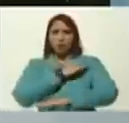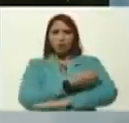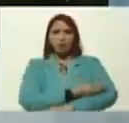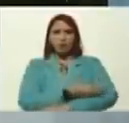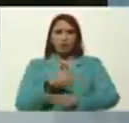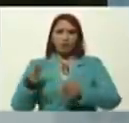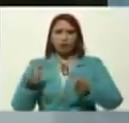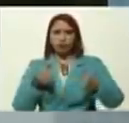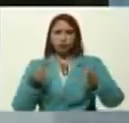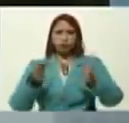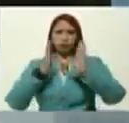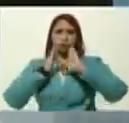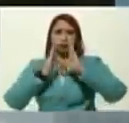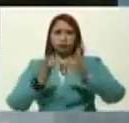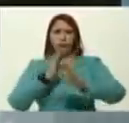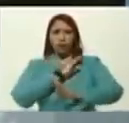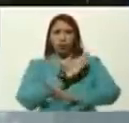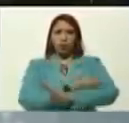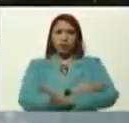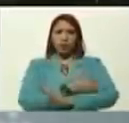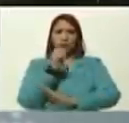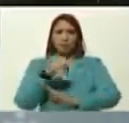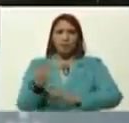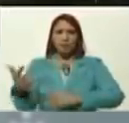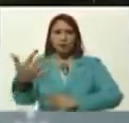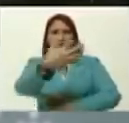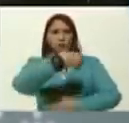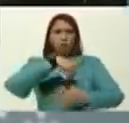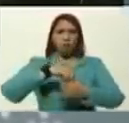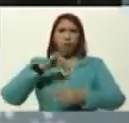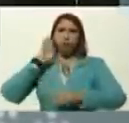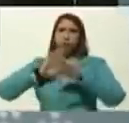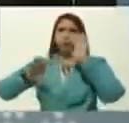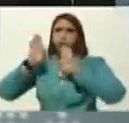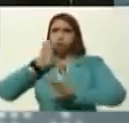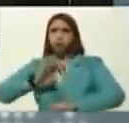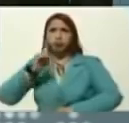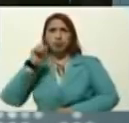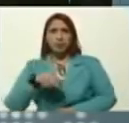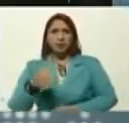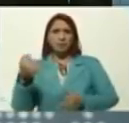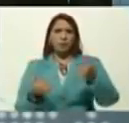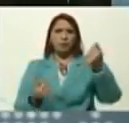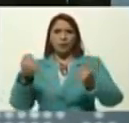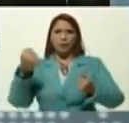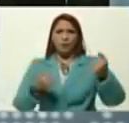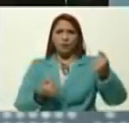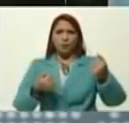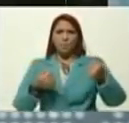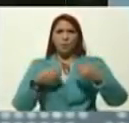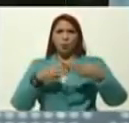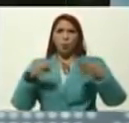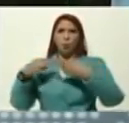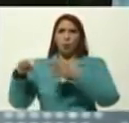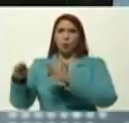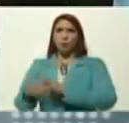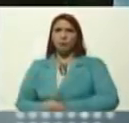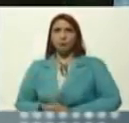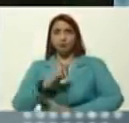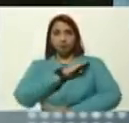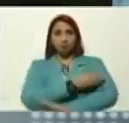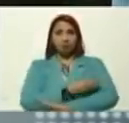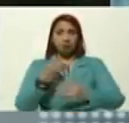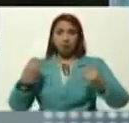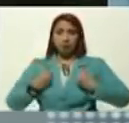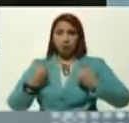vialidad, para fortalecer, la recolección de basura, para fortalecer, transporte público, para fortalecer, el vivir